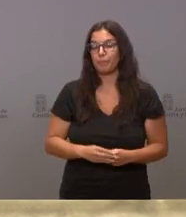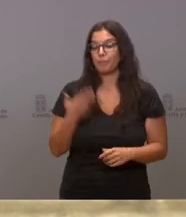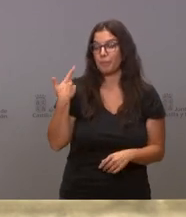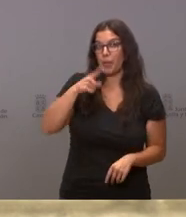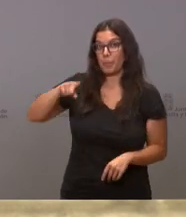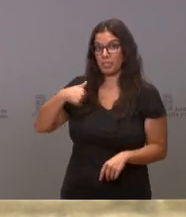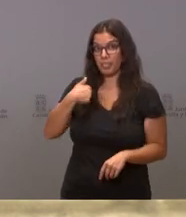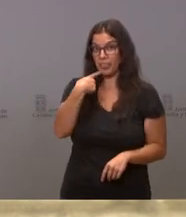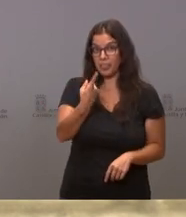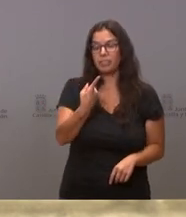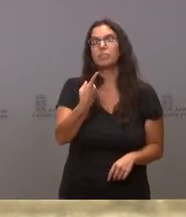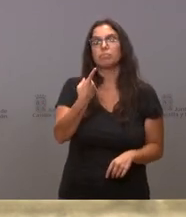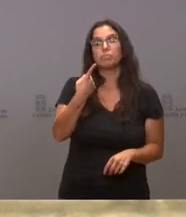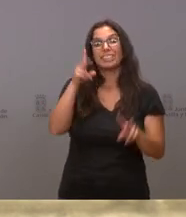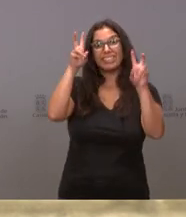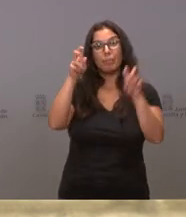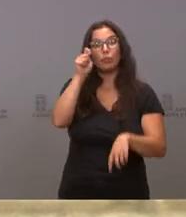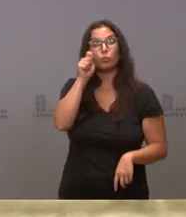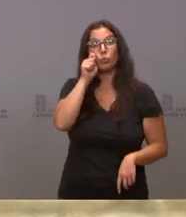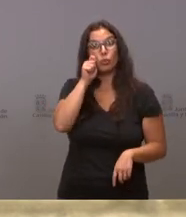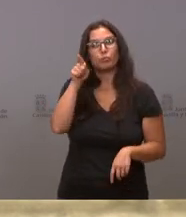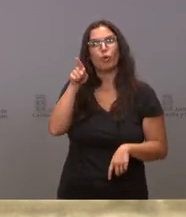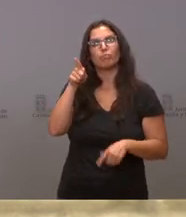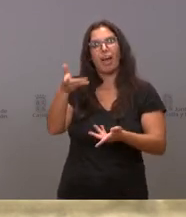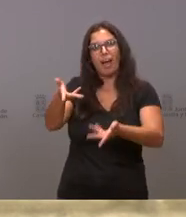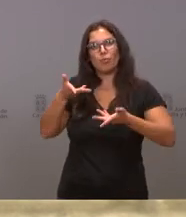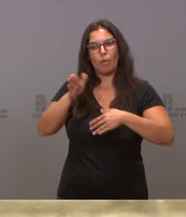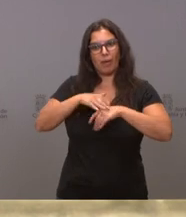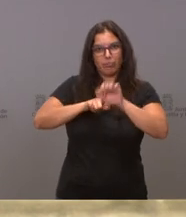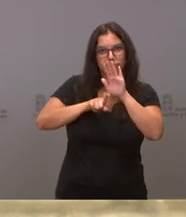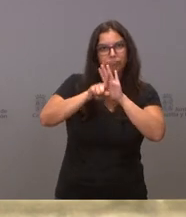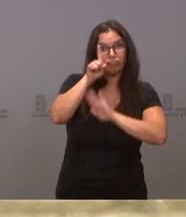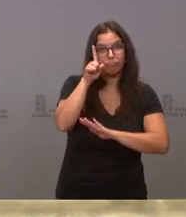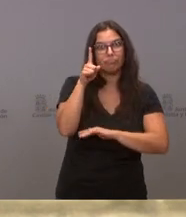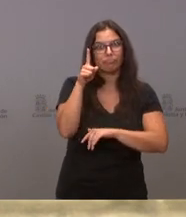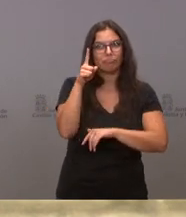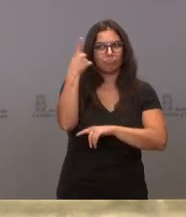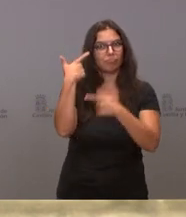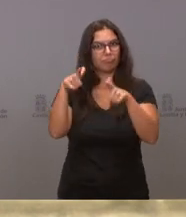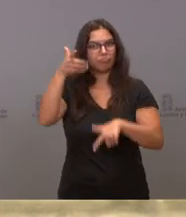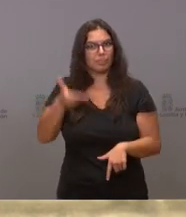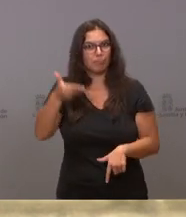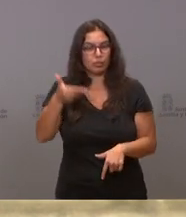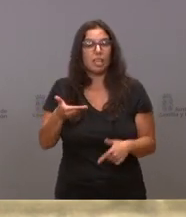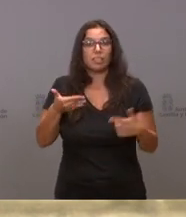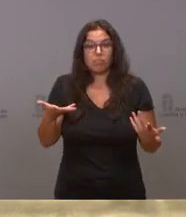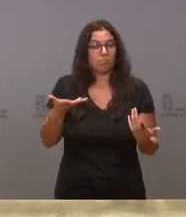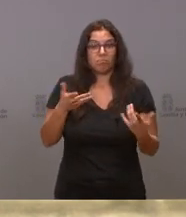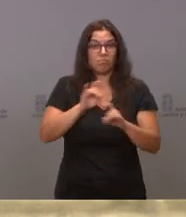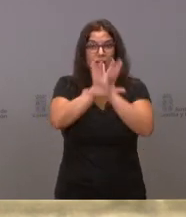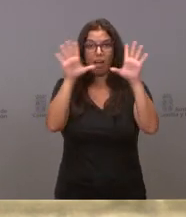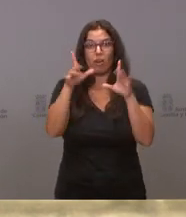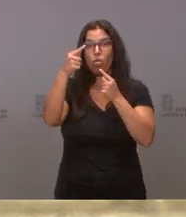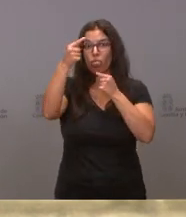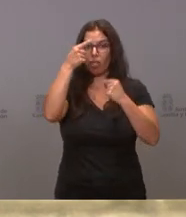el turismo iba a ser uno de los factores de recuperación. Y, desde luego, los datos que de enero a junio hemos